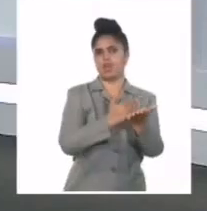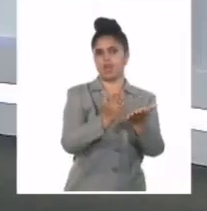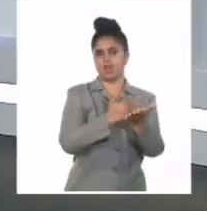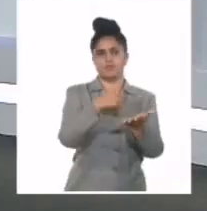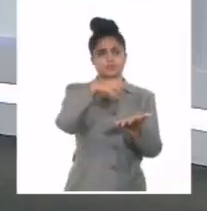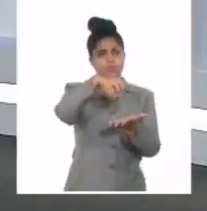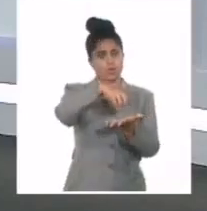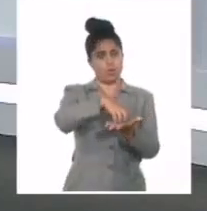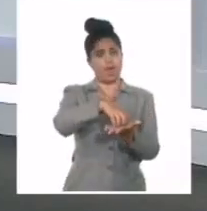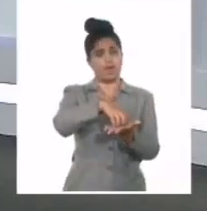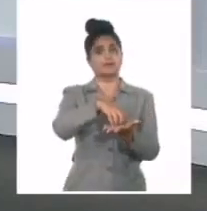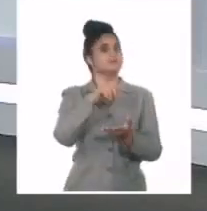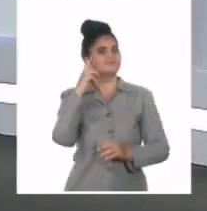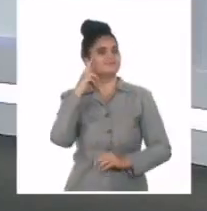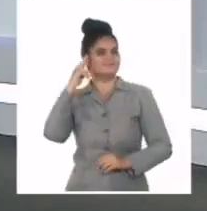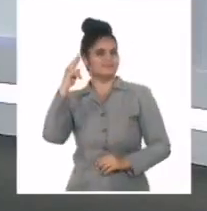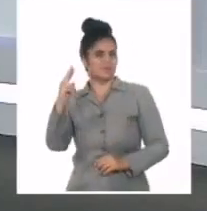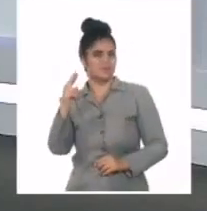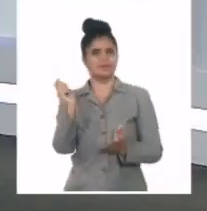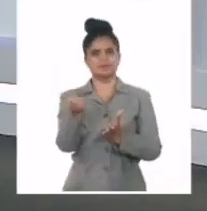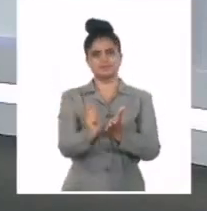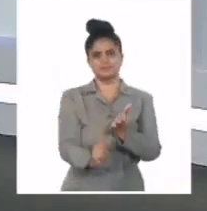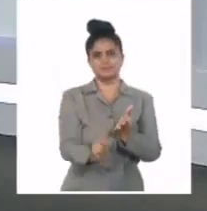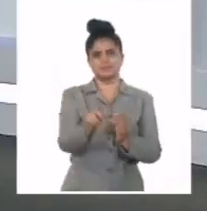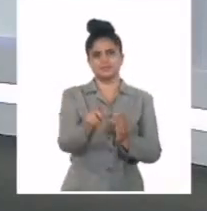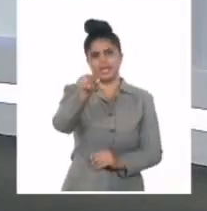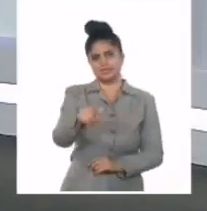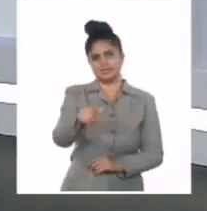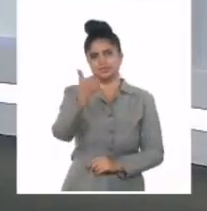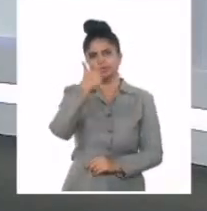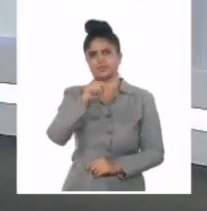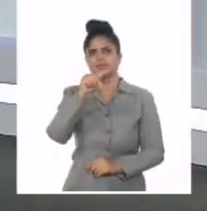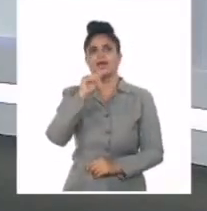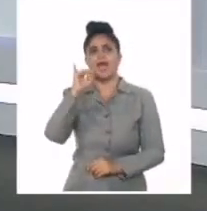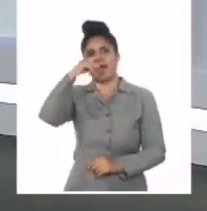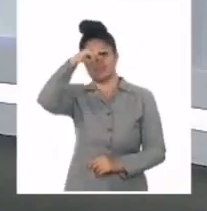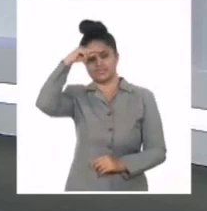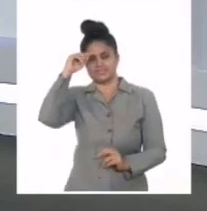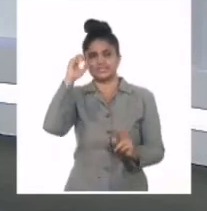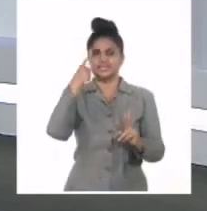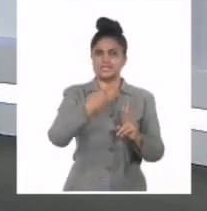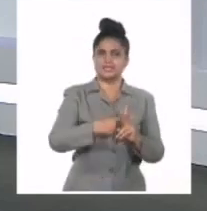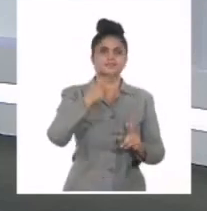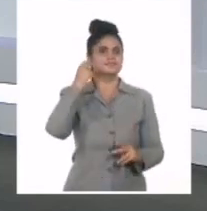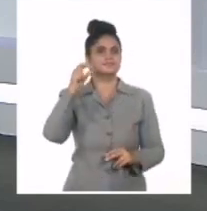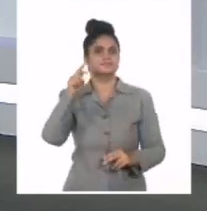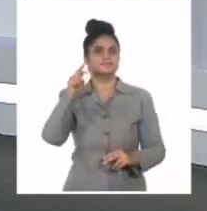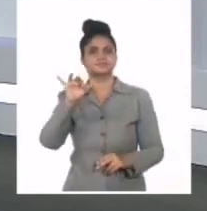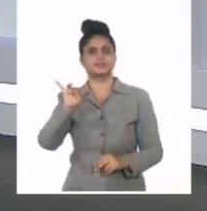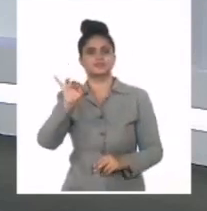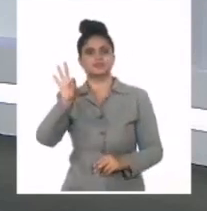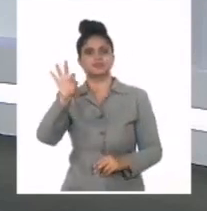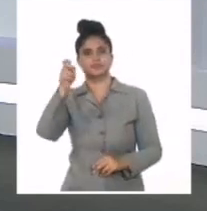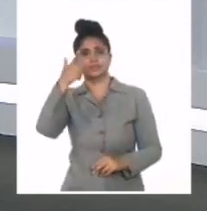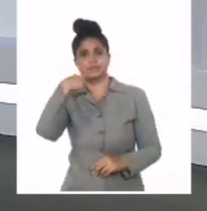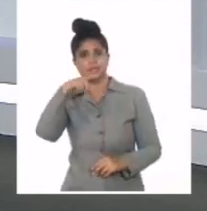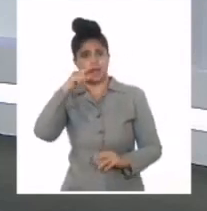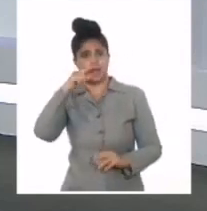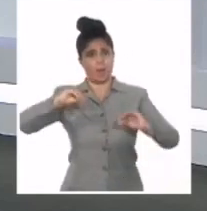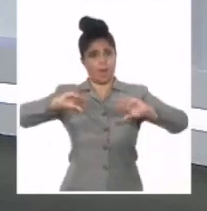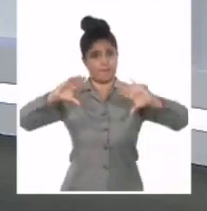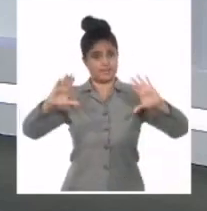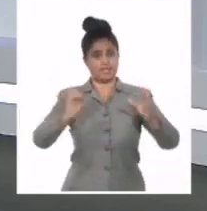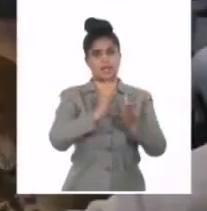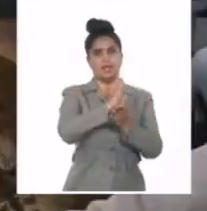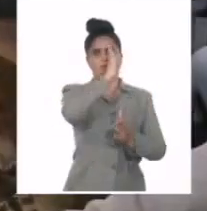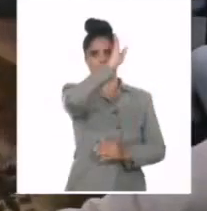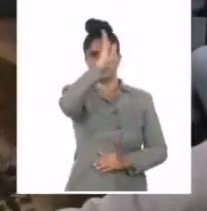Su obra rindió homenaje a los escritores Adis Kupul y Froilán González. El encuentro tuvo lugar esta mañana en la Biblioteca Nacional de